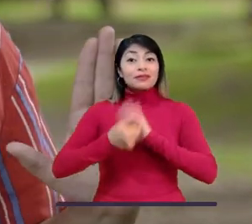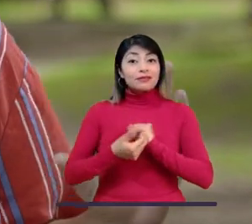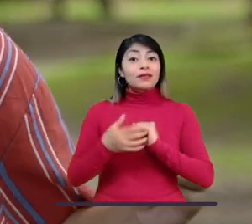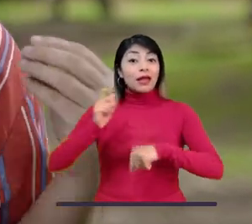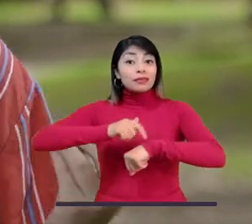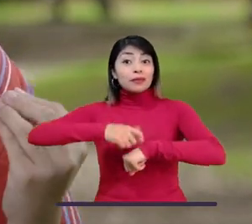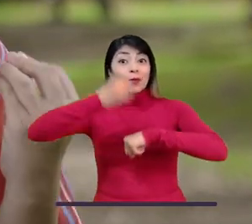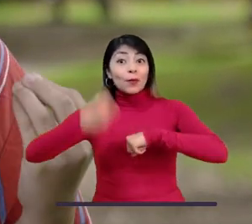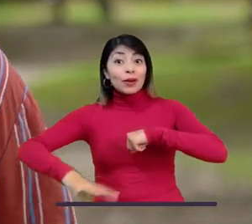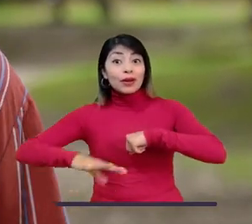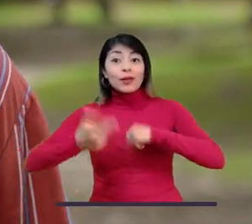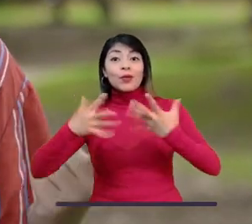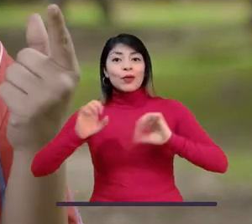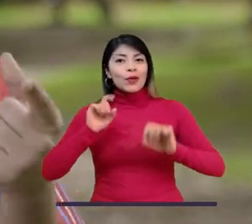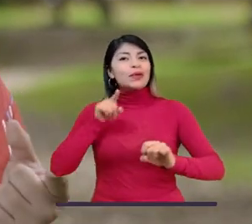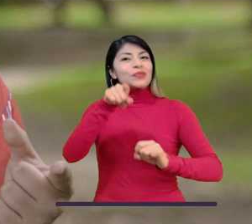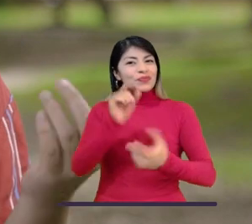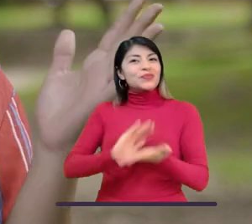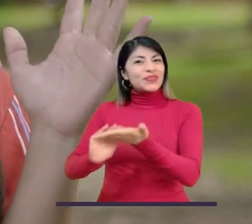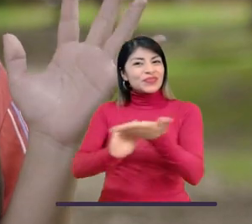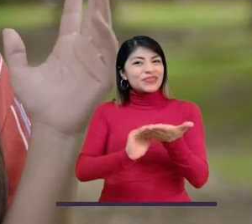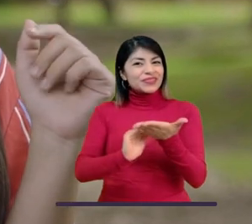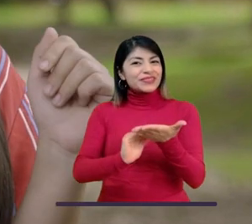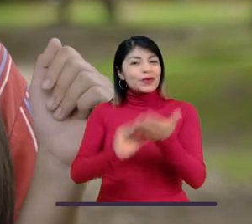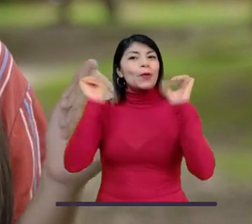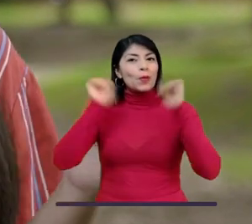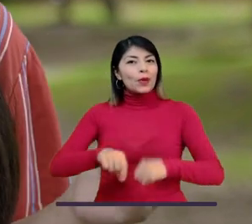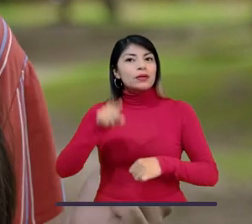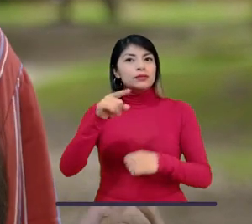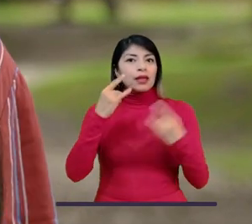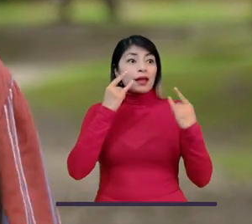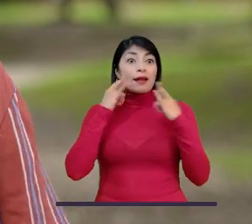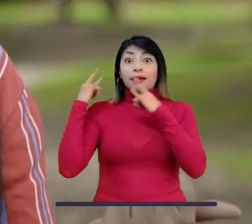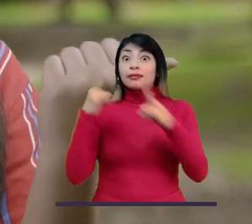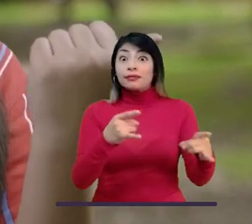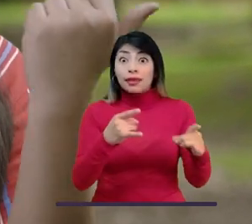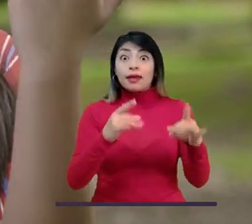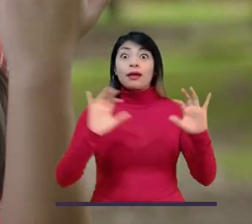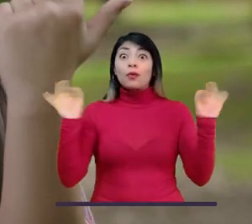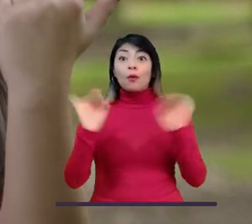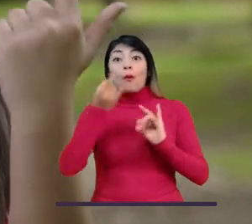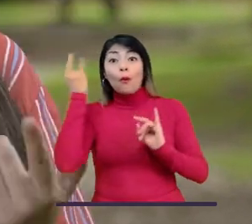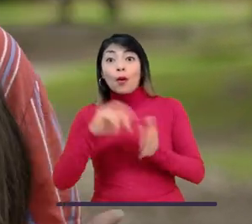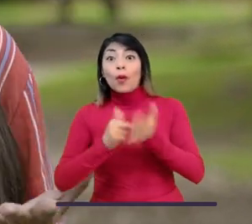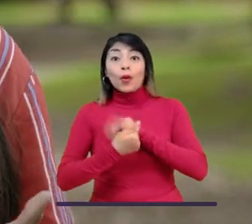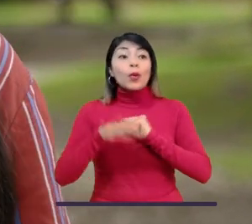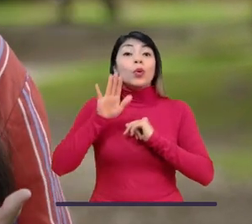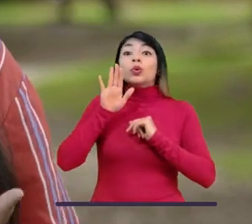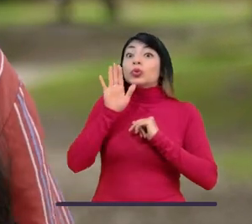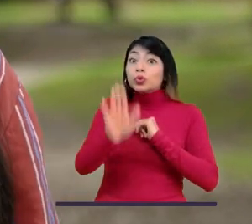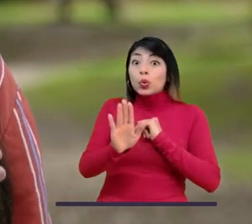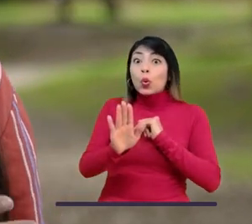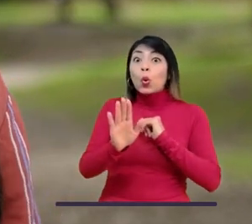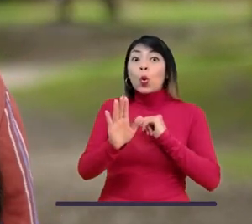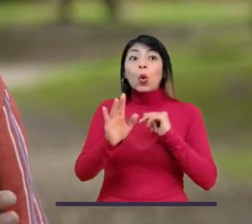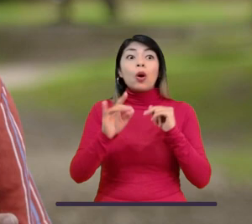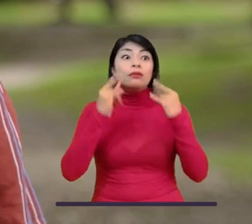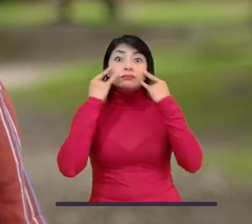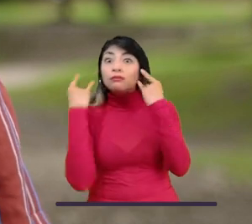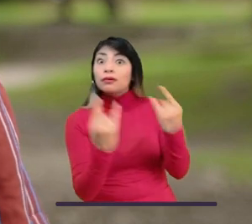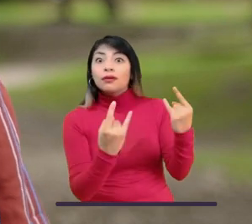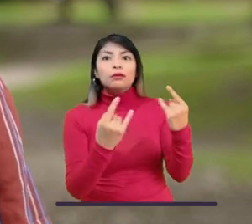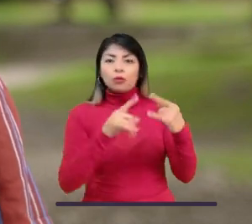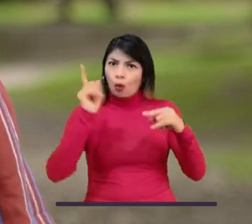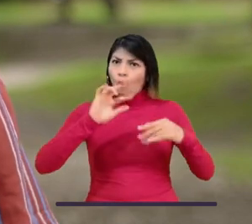clarísimo. No hay tiempo que perder. La solución está en nuestras manos. Si alguien te dice intenso o intensa o intentas abotear el nivel de